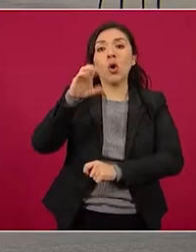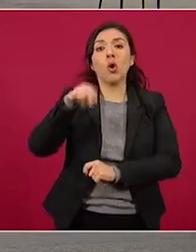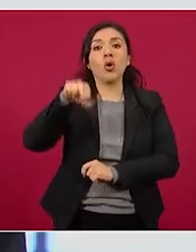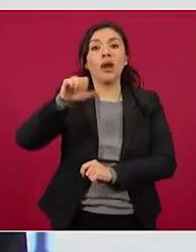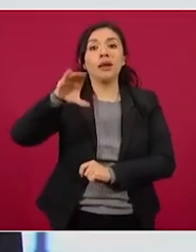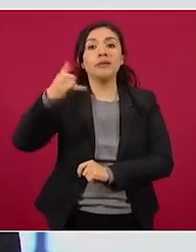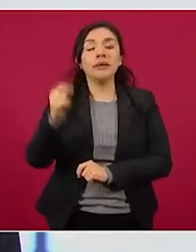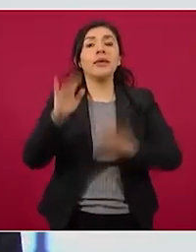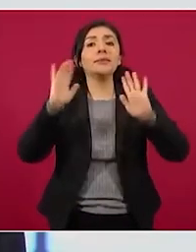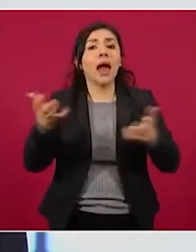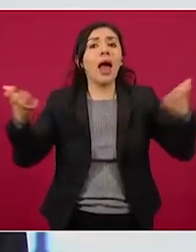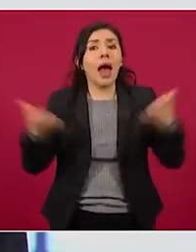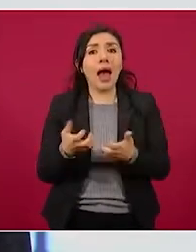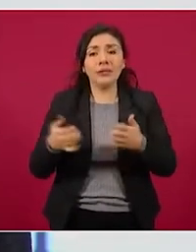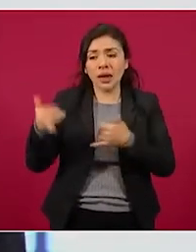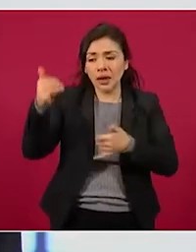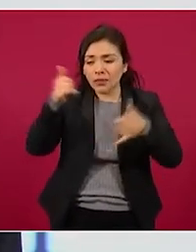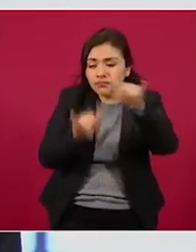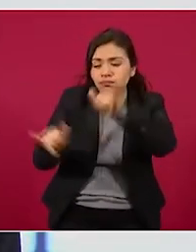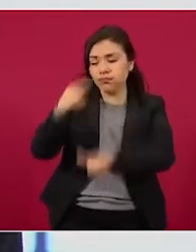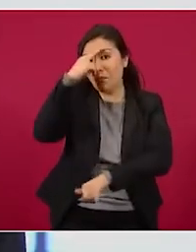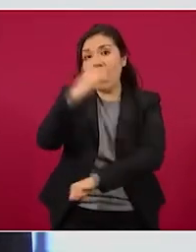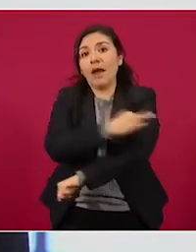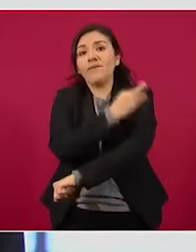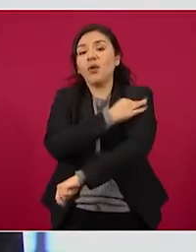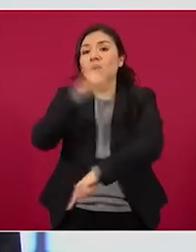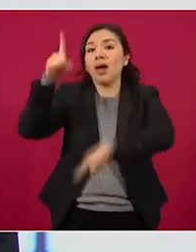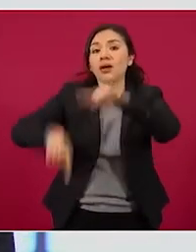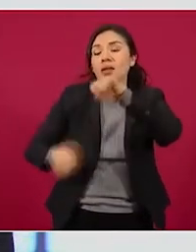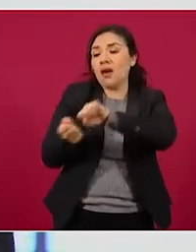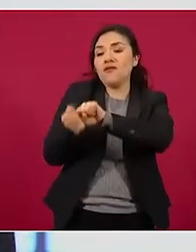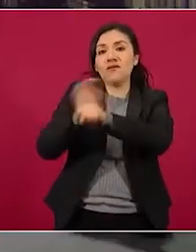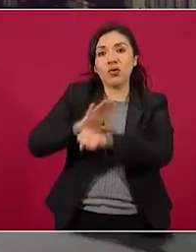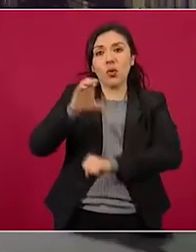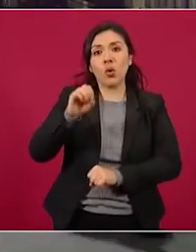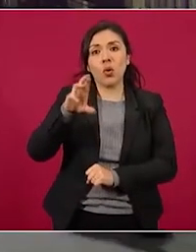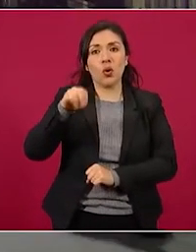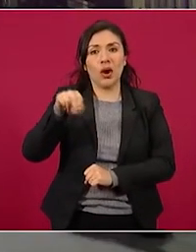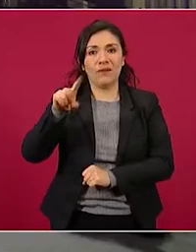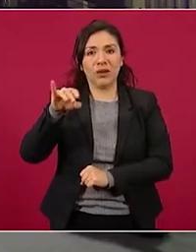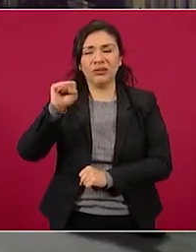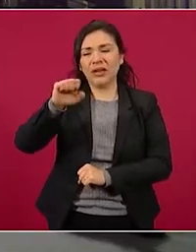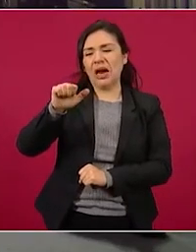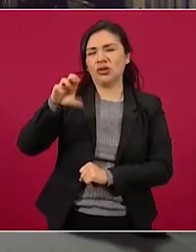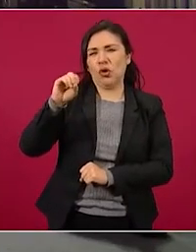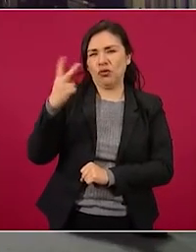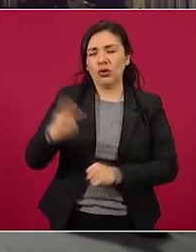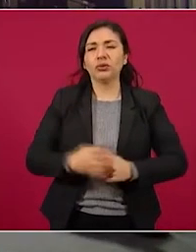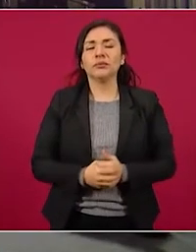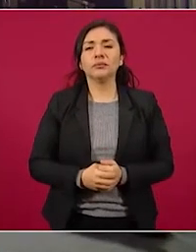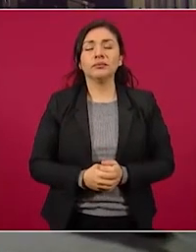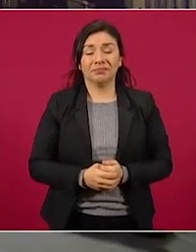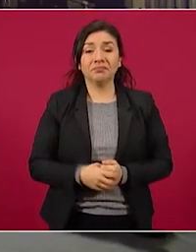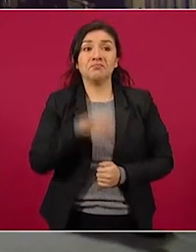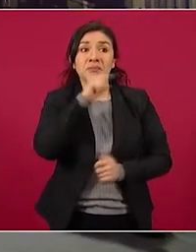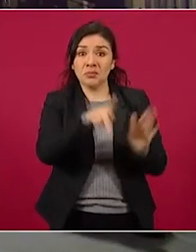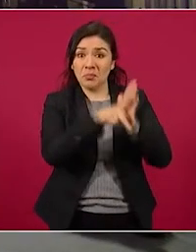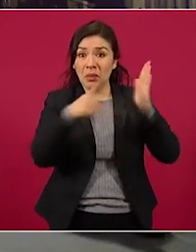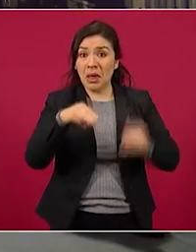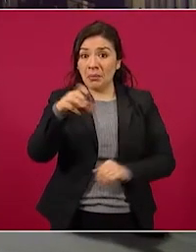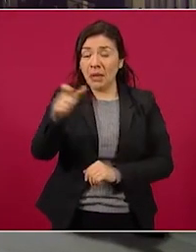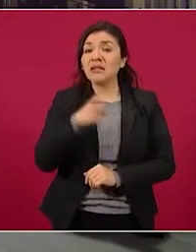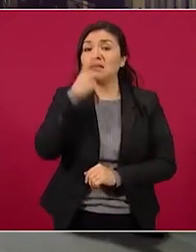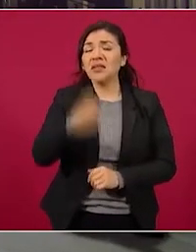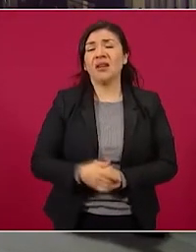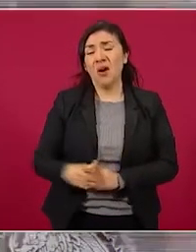desarrollado esta vacuna contra el virus SARS-CoV-2. Por otra parte, MX asegura